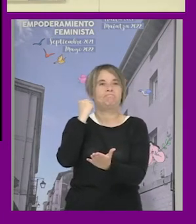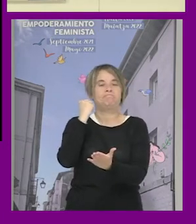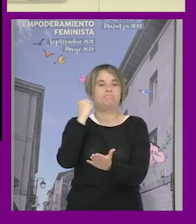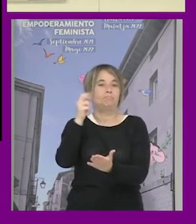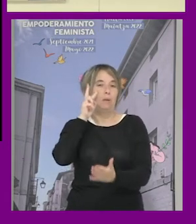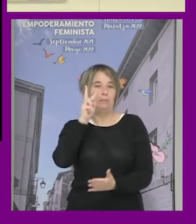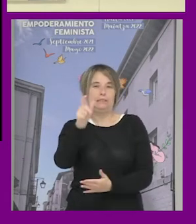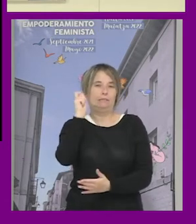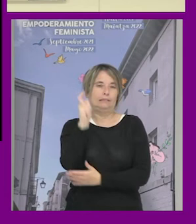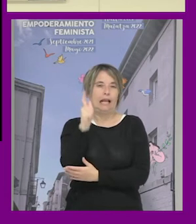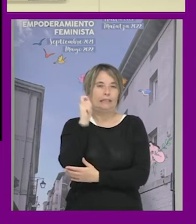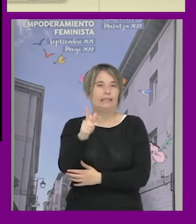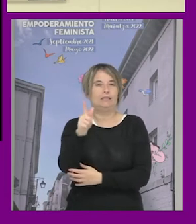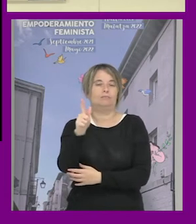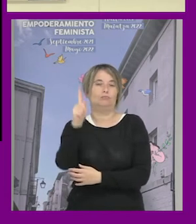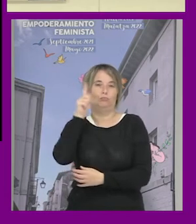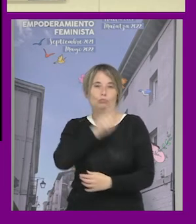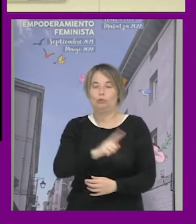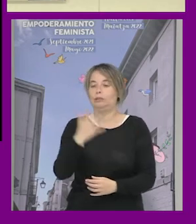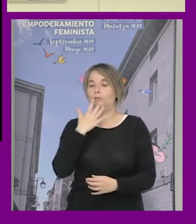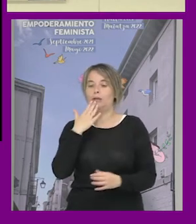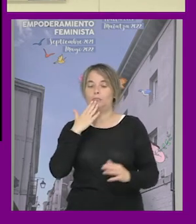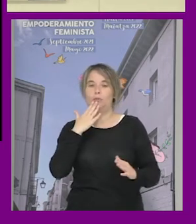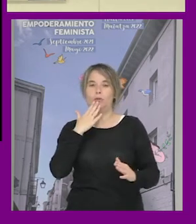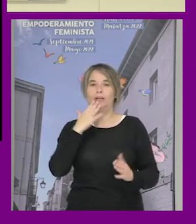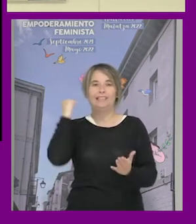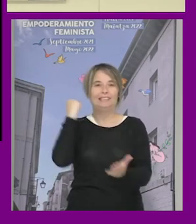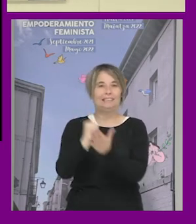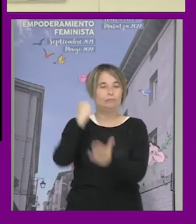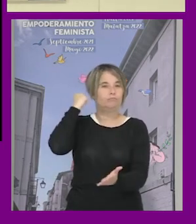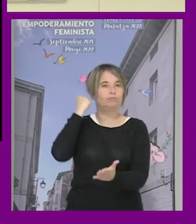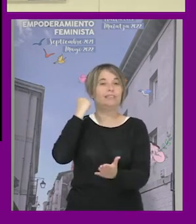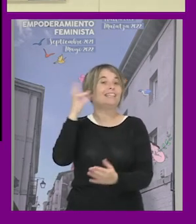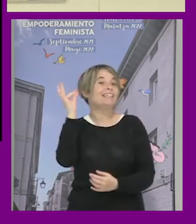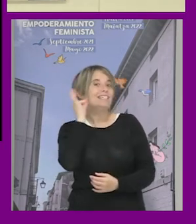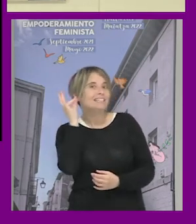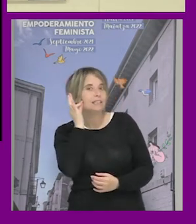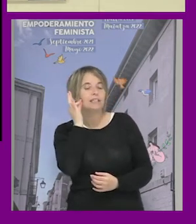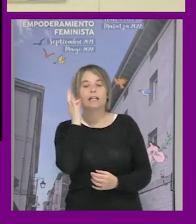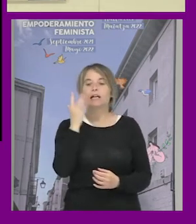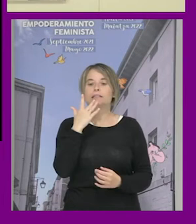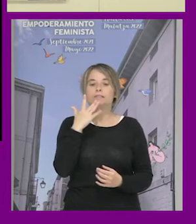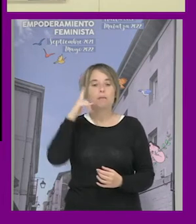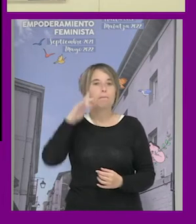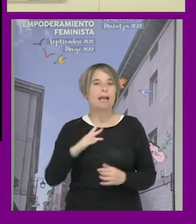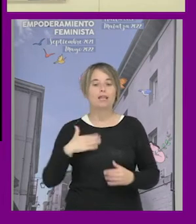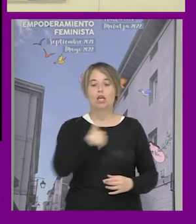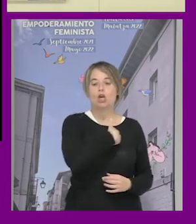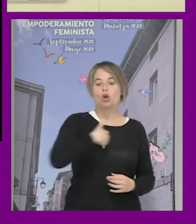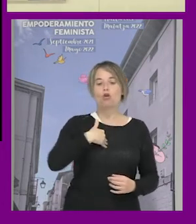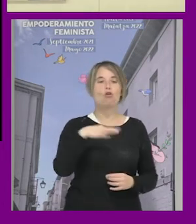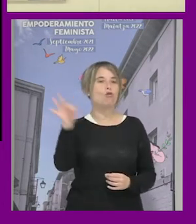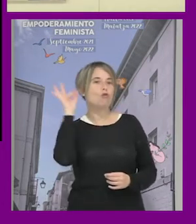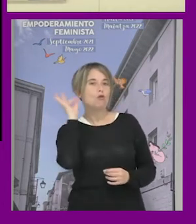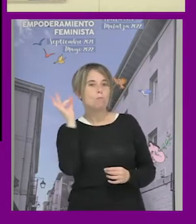visible en por ejemplo en secundaria el estigma a las chicas que de alguna forma están transcribiendo ese rol de la